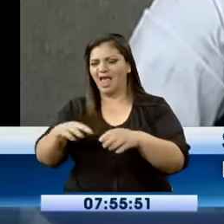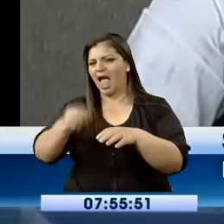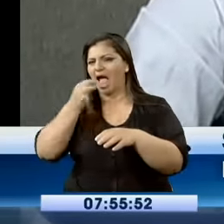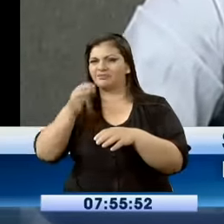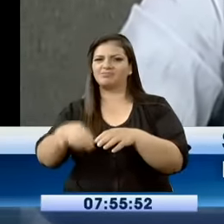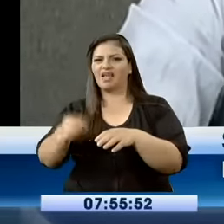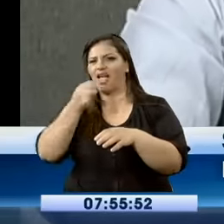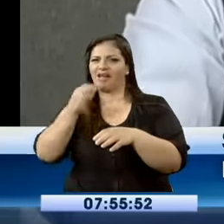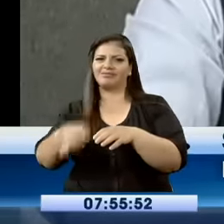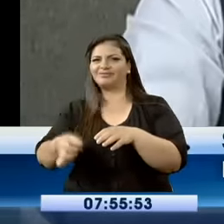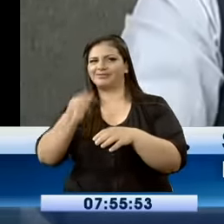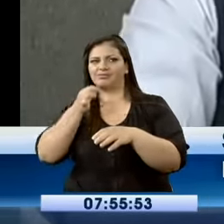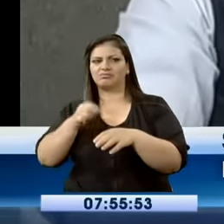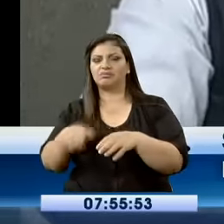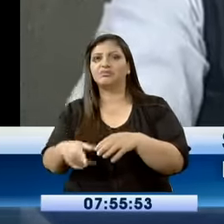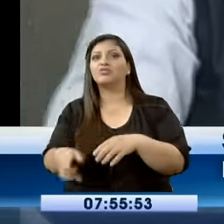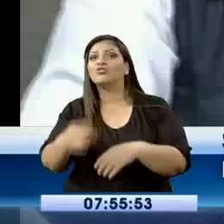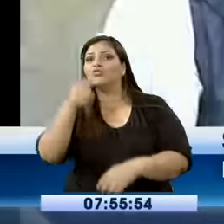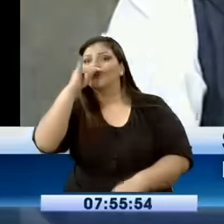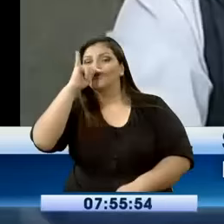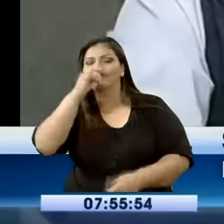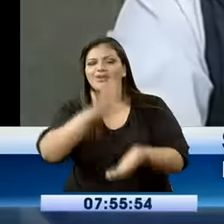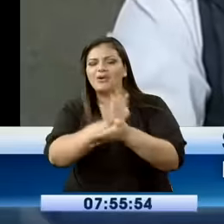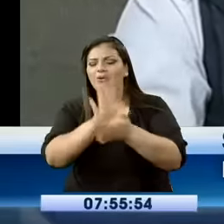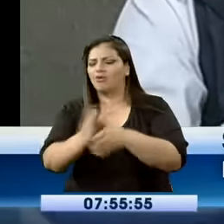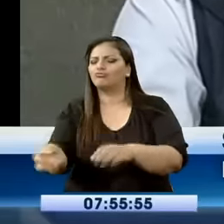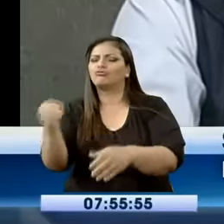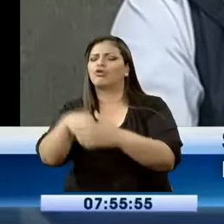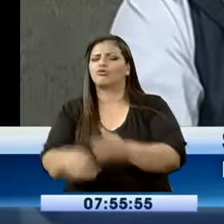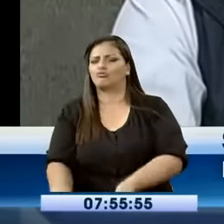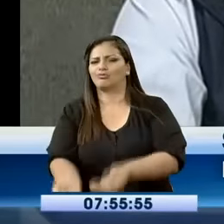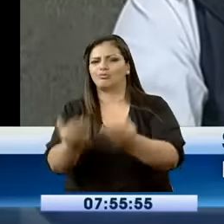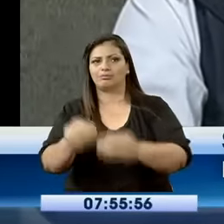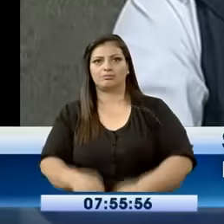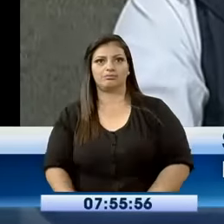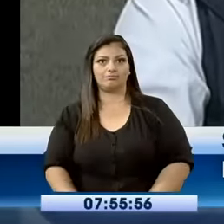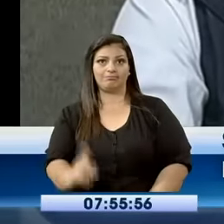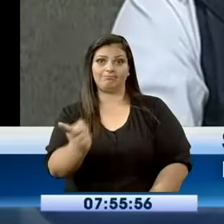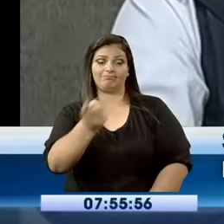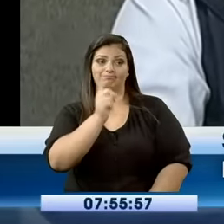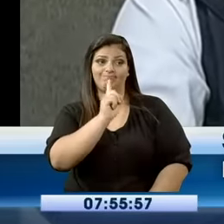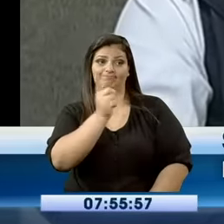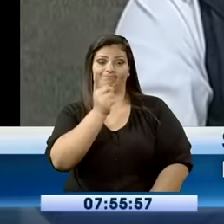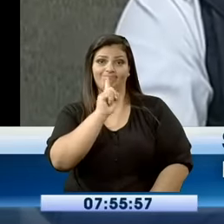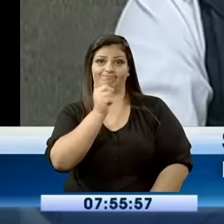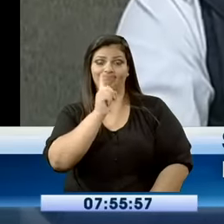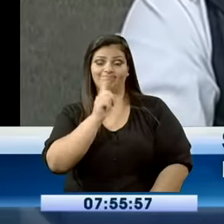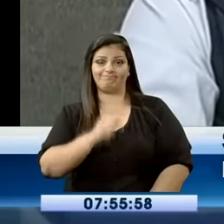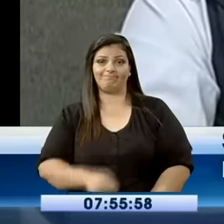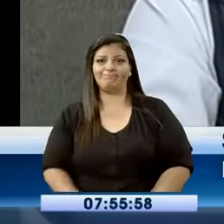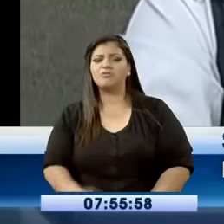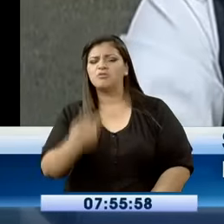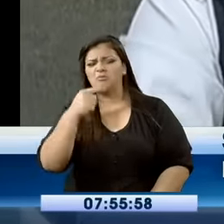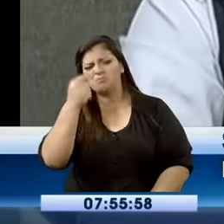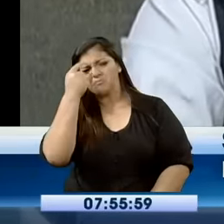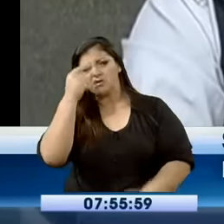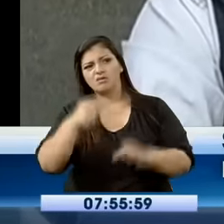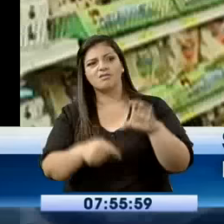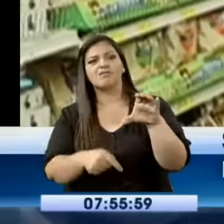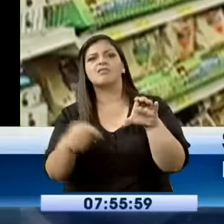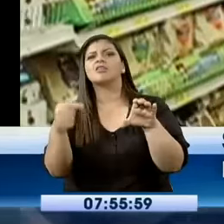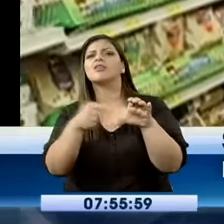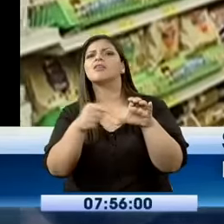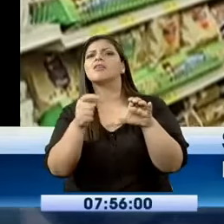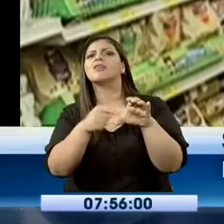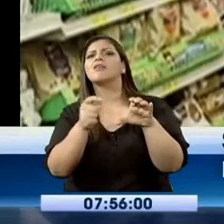se le manda a los niños a la lanchera escolar. Si usted no entiende dos de las cosas que tiene el etiquetado, es un alimento